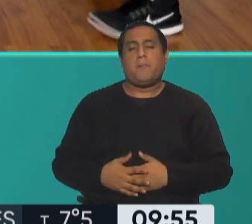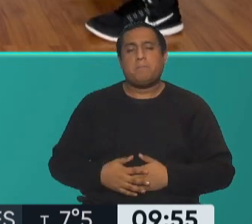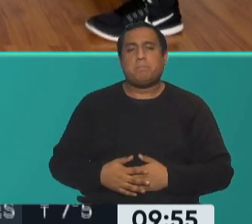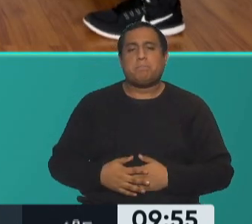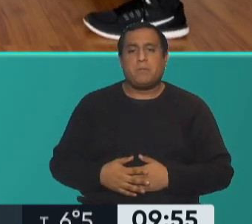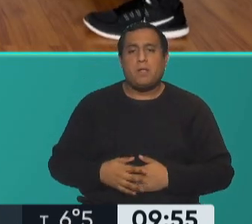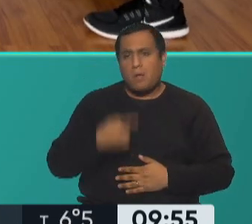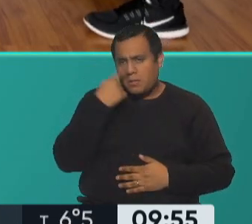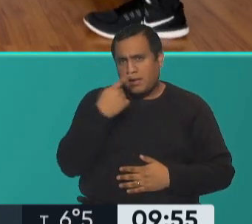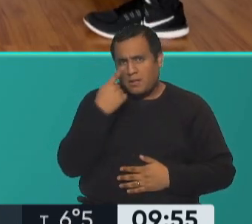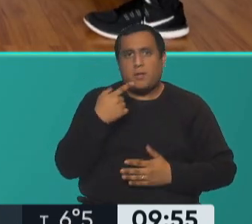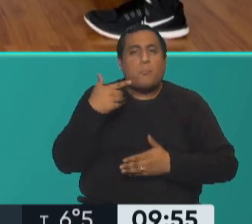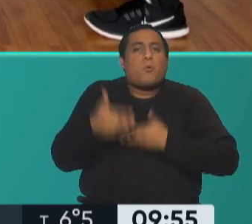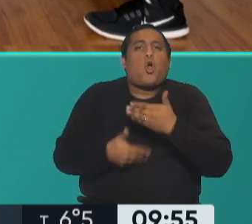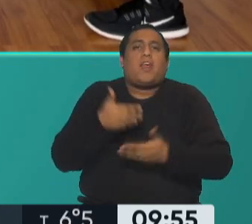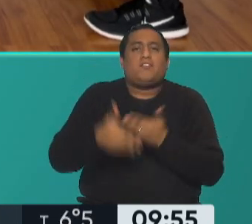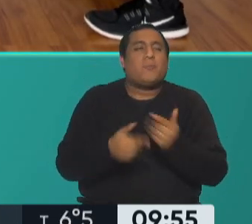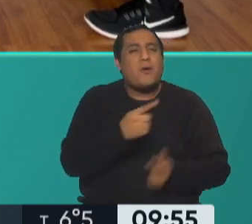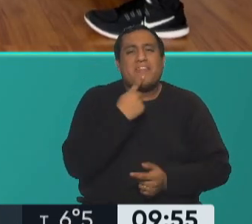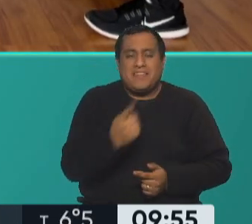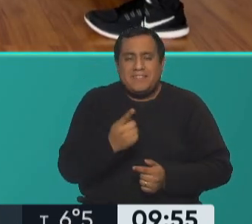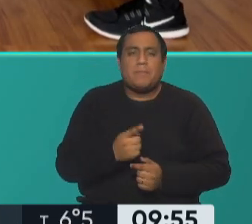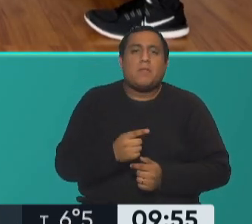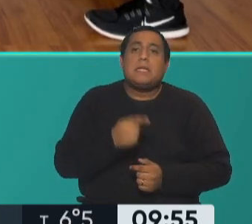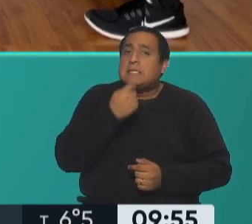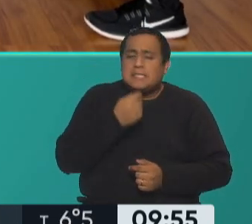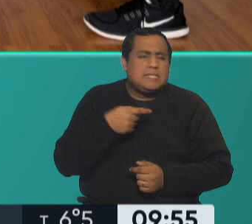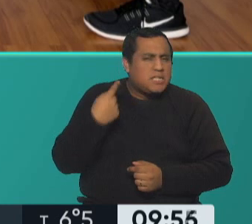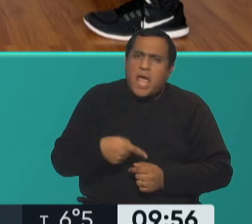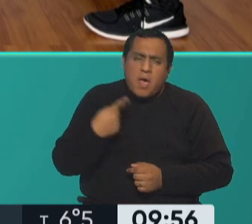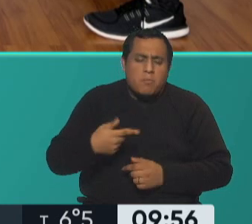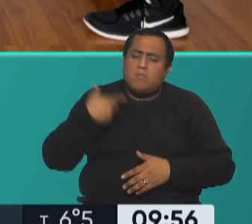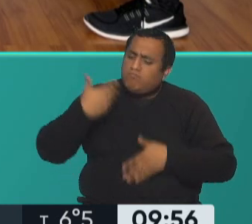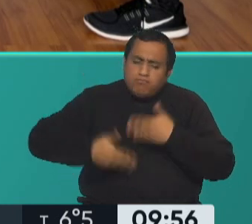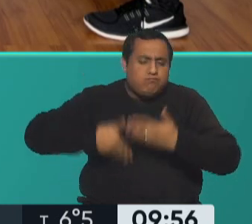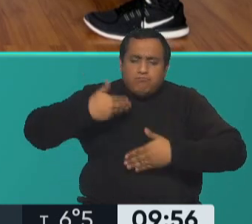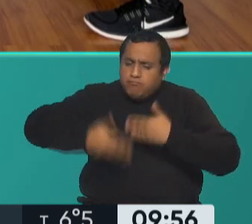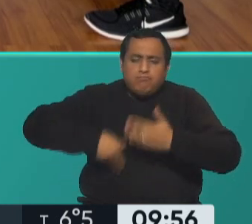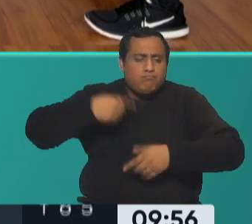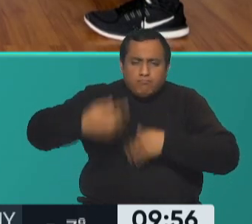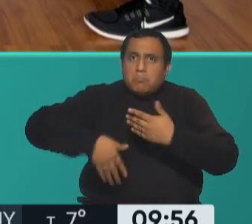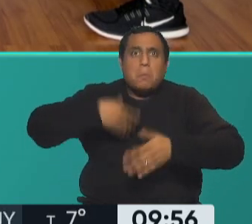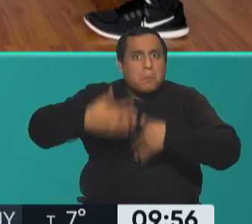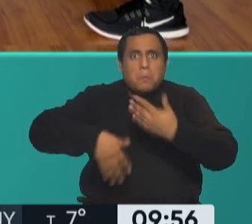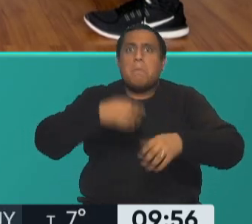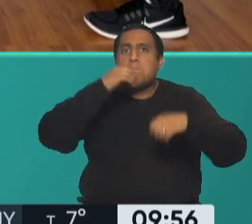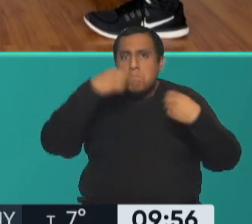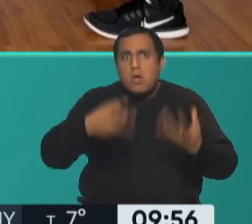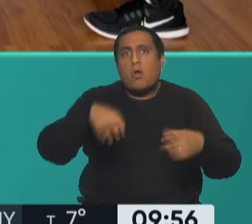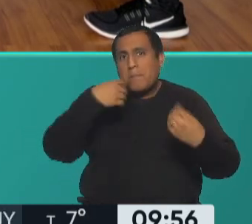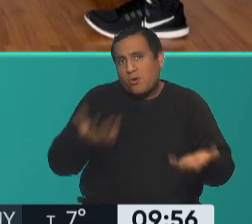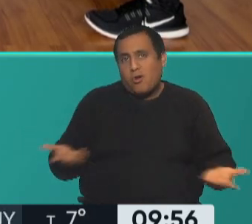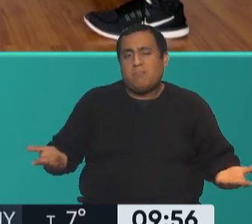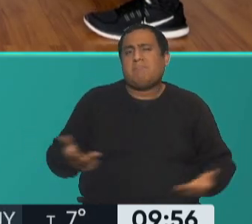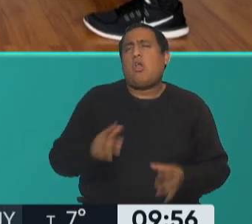porque aparte la progresión lo que siempre vos nos decís cuando uno tiene la constancia y lo hace en continuidad vas viendo que mejorás no es nada del otro